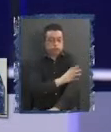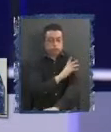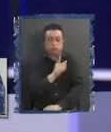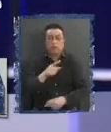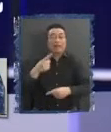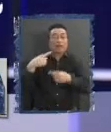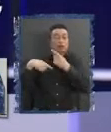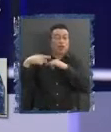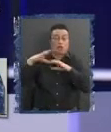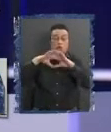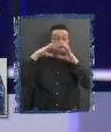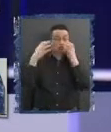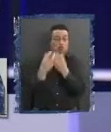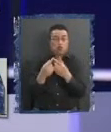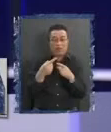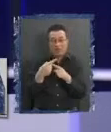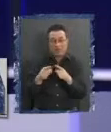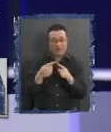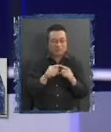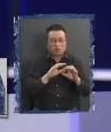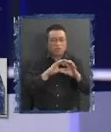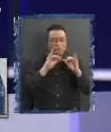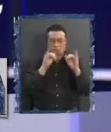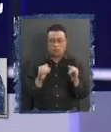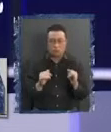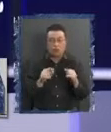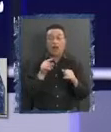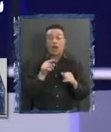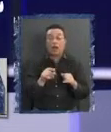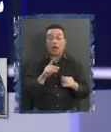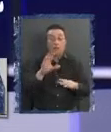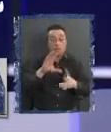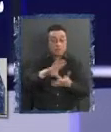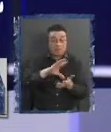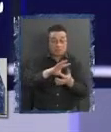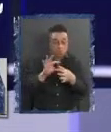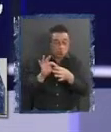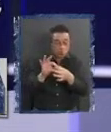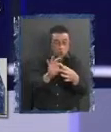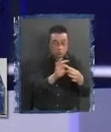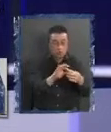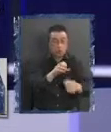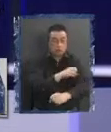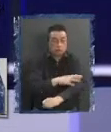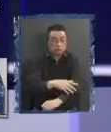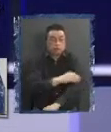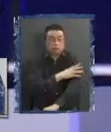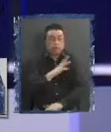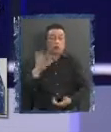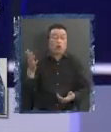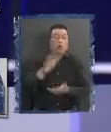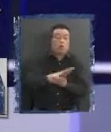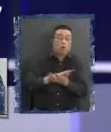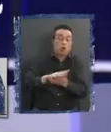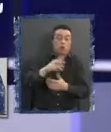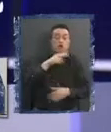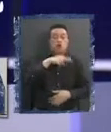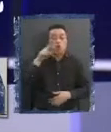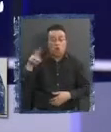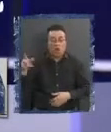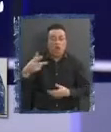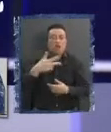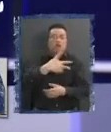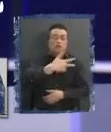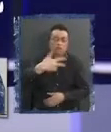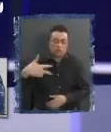demuestra que hay distintas formas de centralizarnos. Hay países que son unitarios y descentralizados, por ejemplo, que son unitarios, no regionales, y